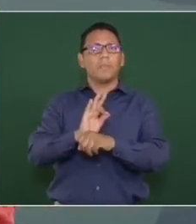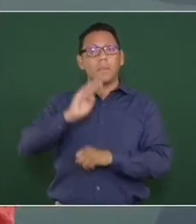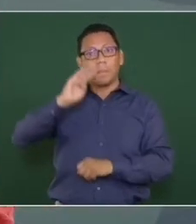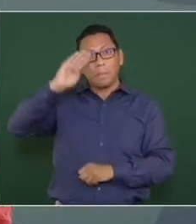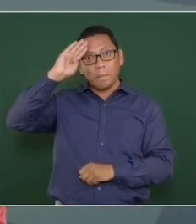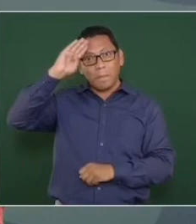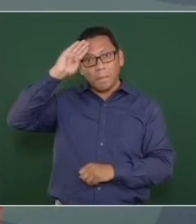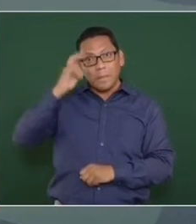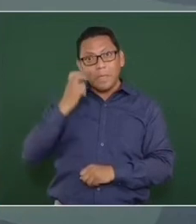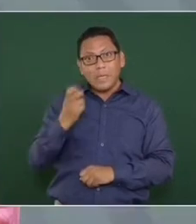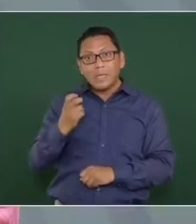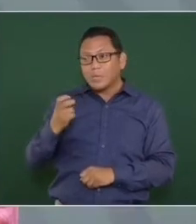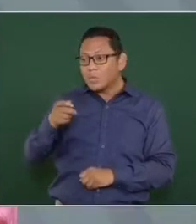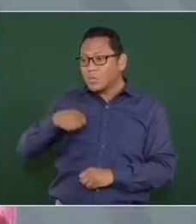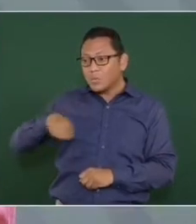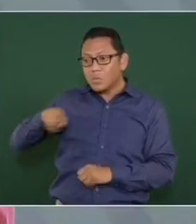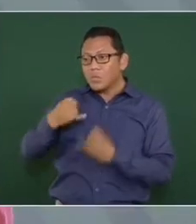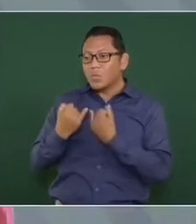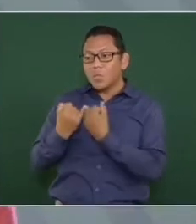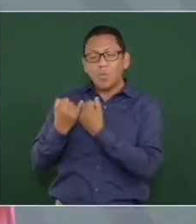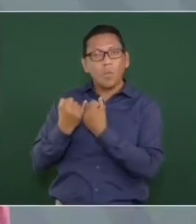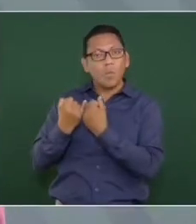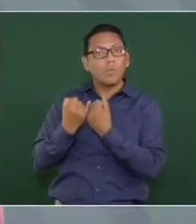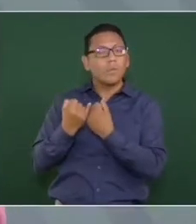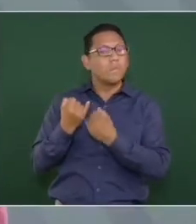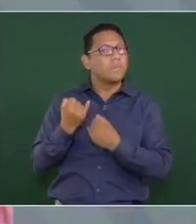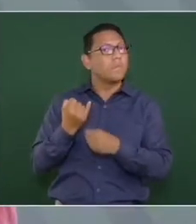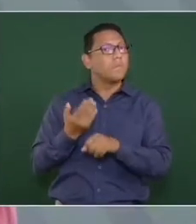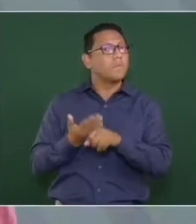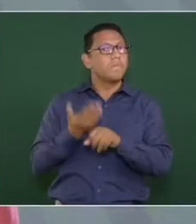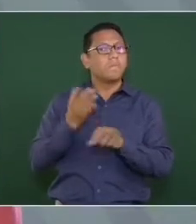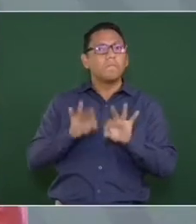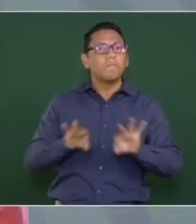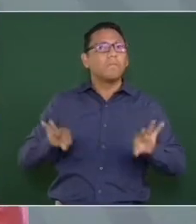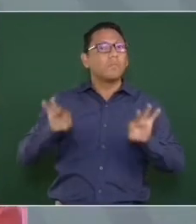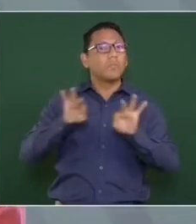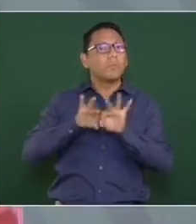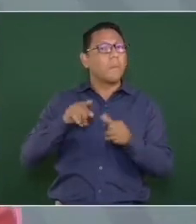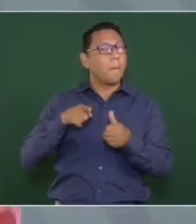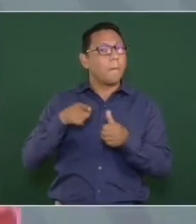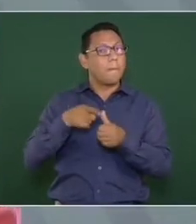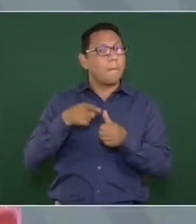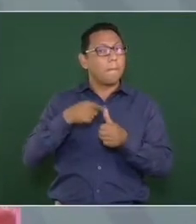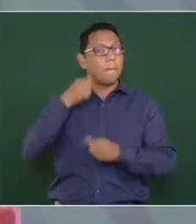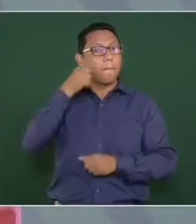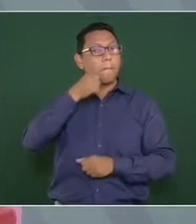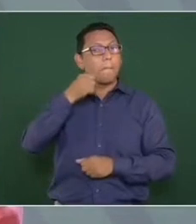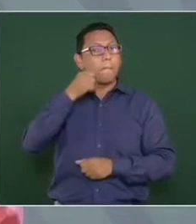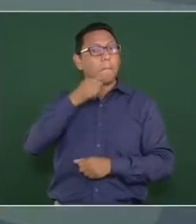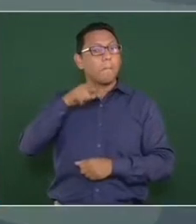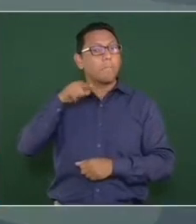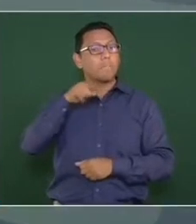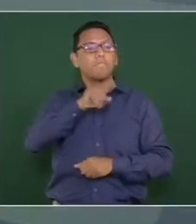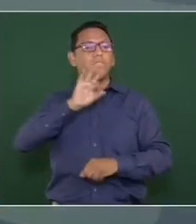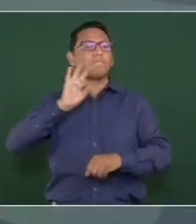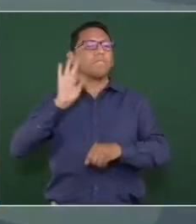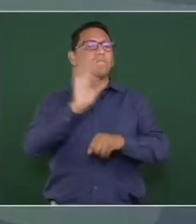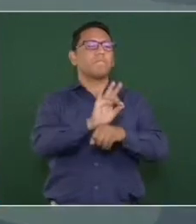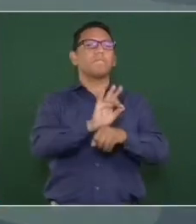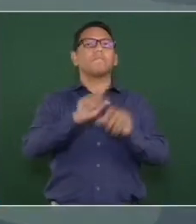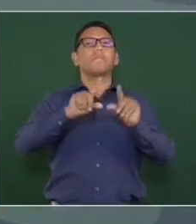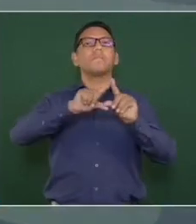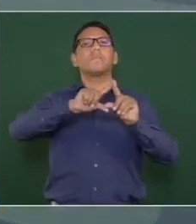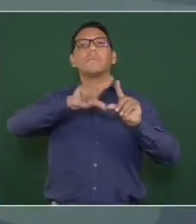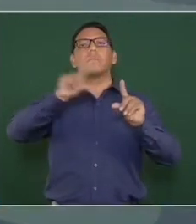Eso es lo mero principal, poner por delante el interés del